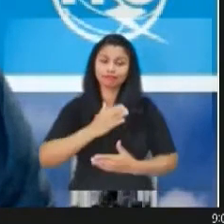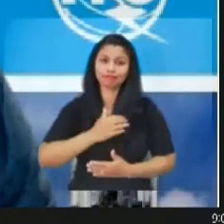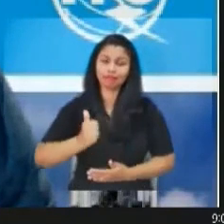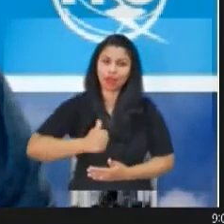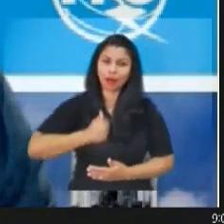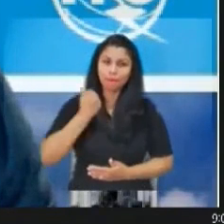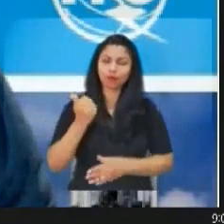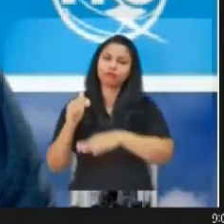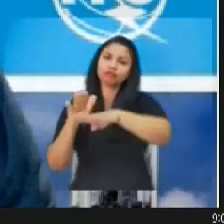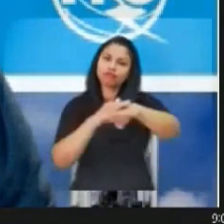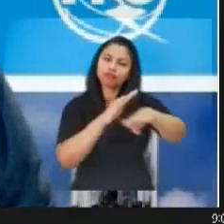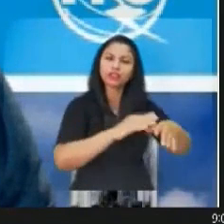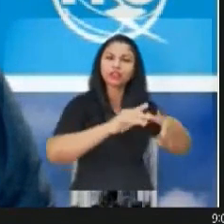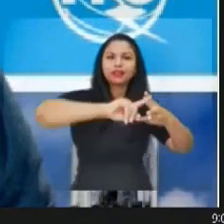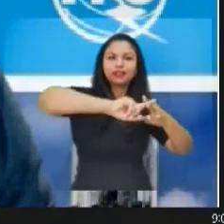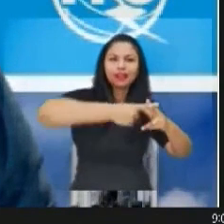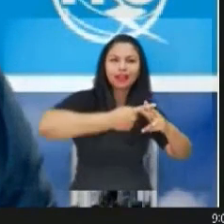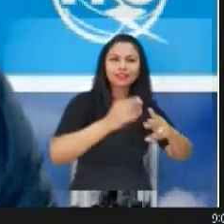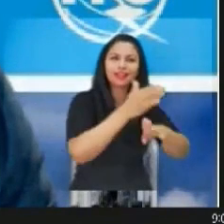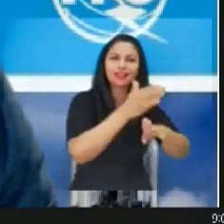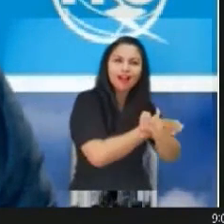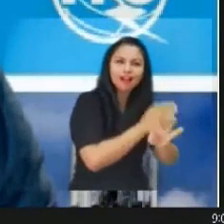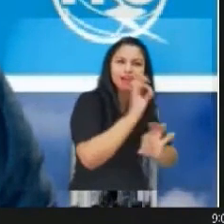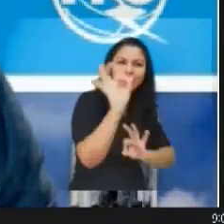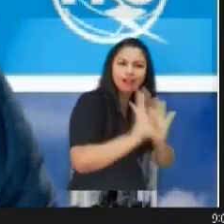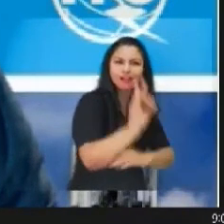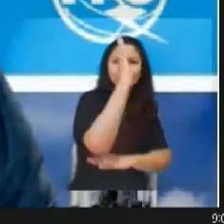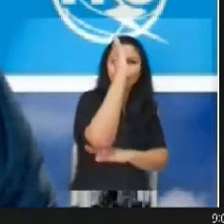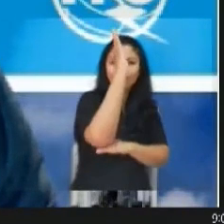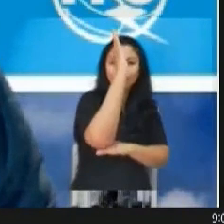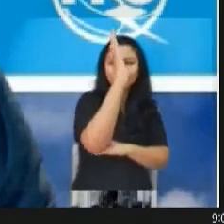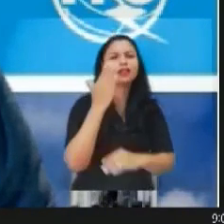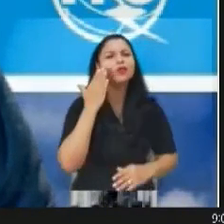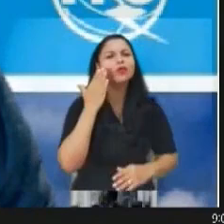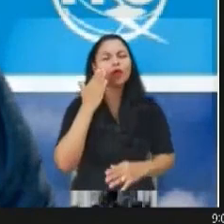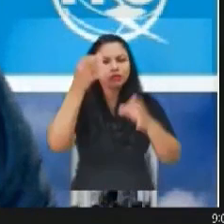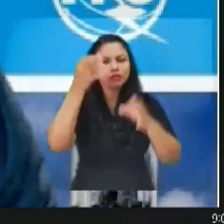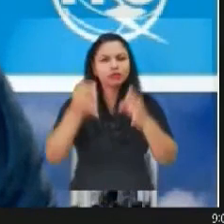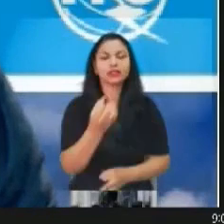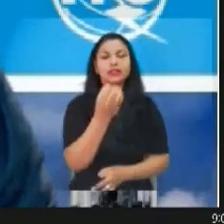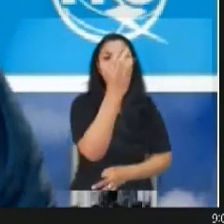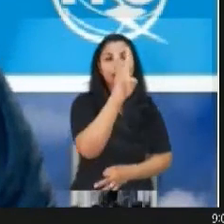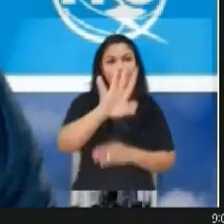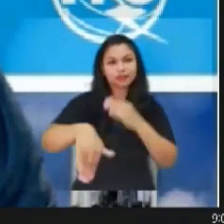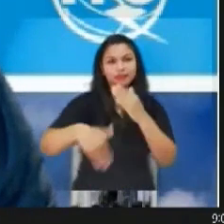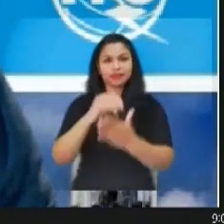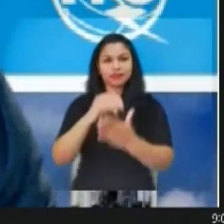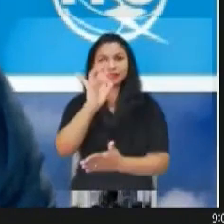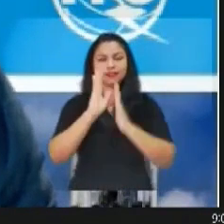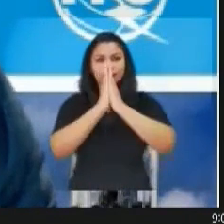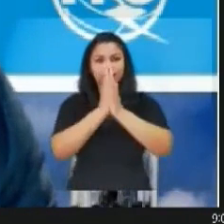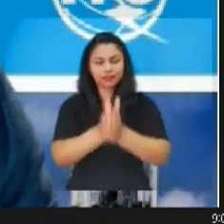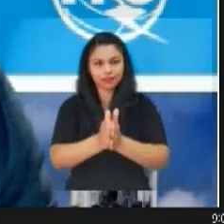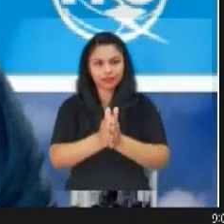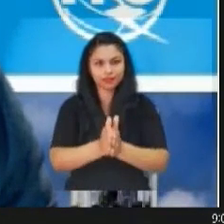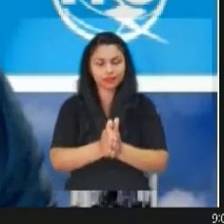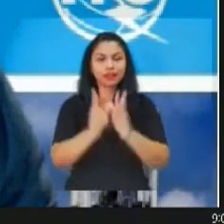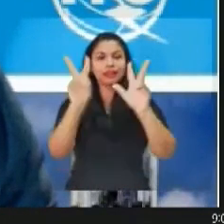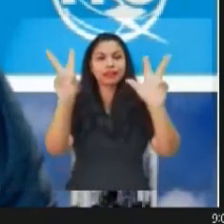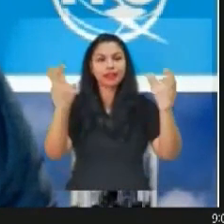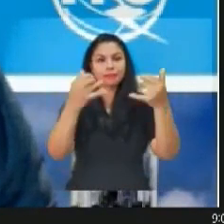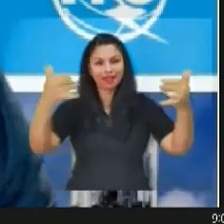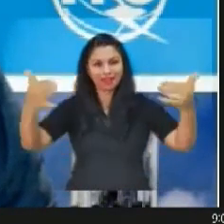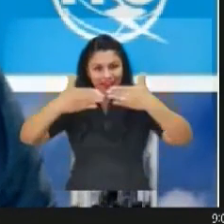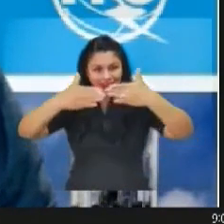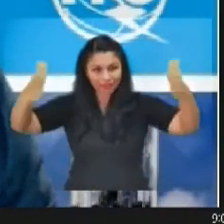interregional de preparación de dicha conferencia, que se celebrará del 13 al 15 de diciembre como evento en línea. En él se ofrecerá